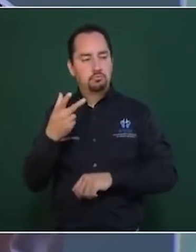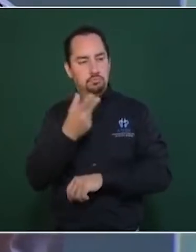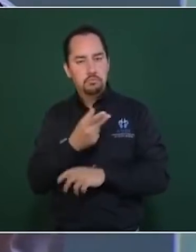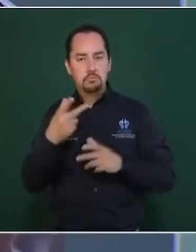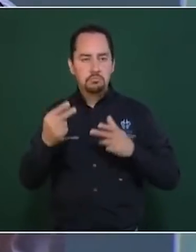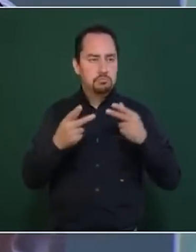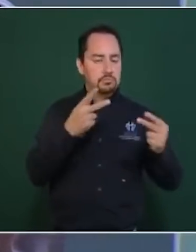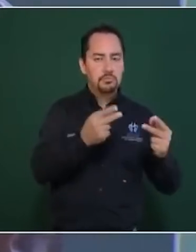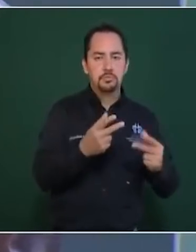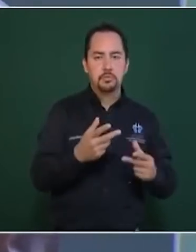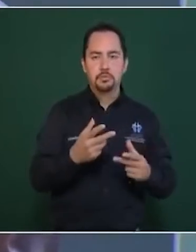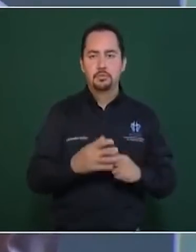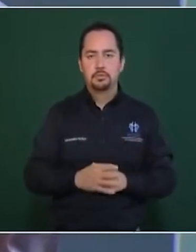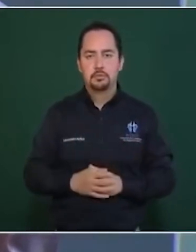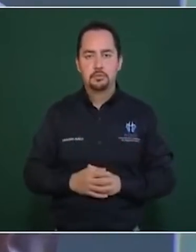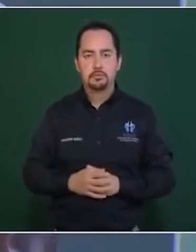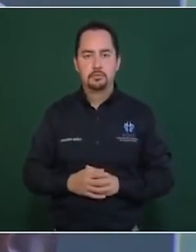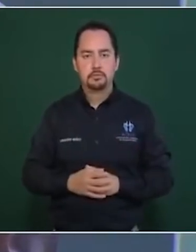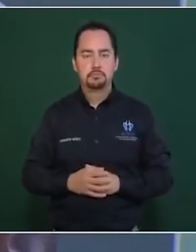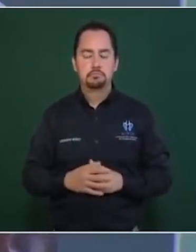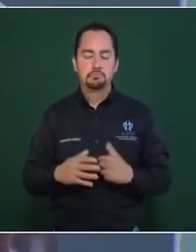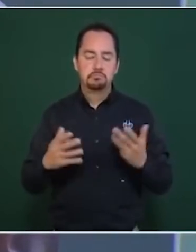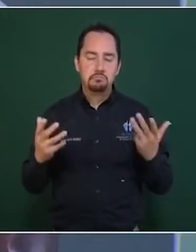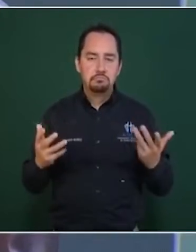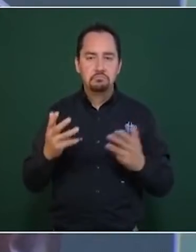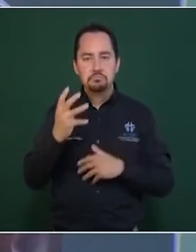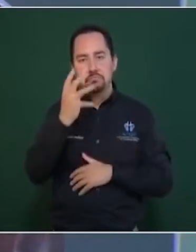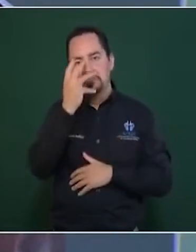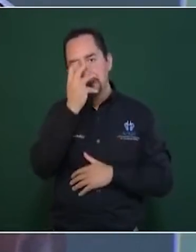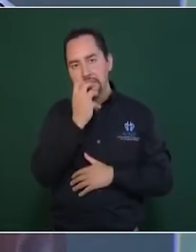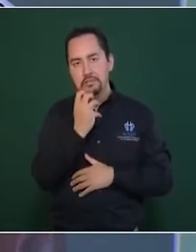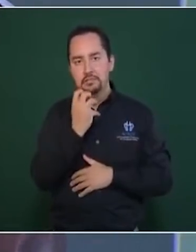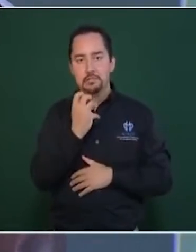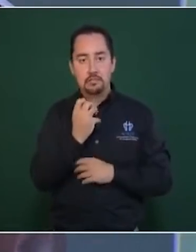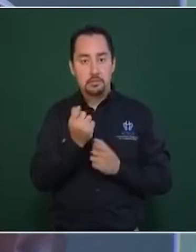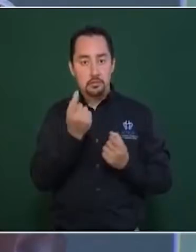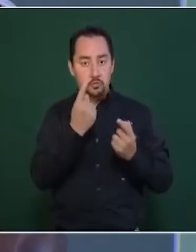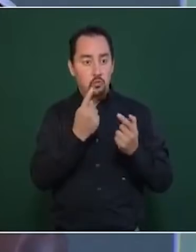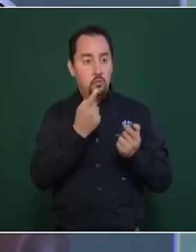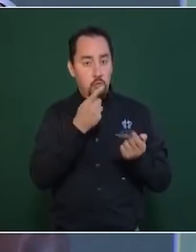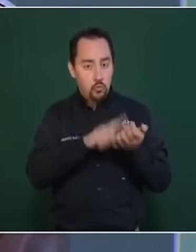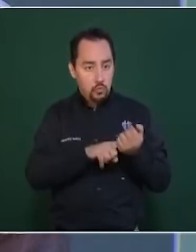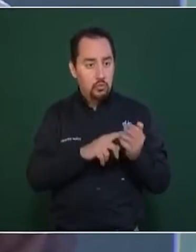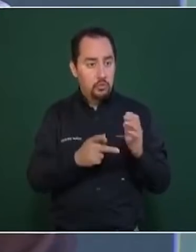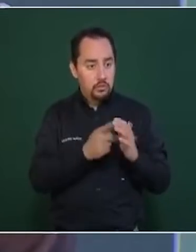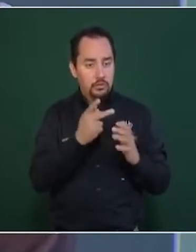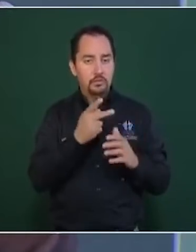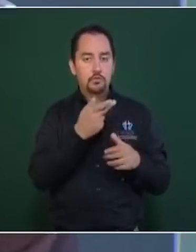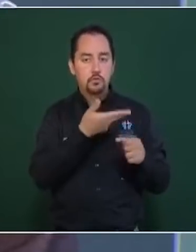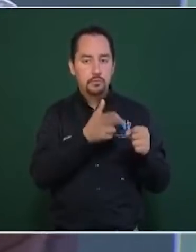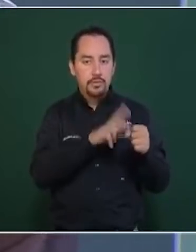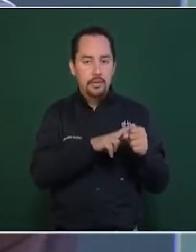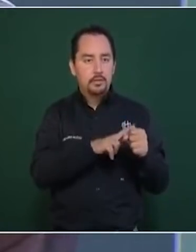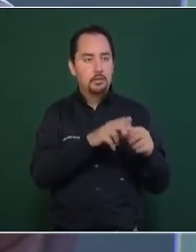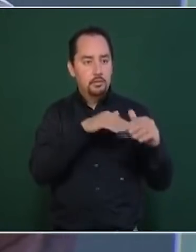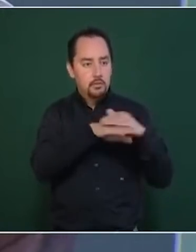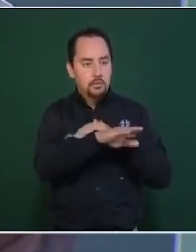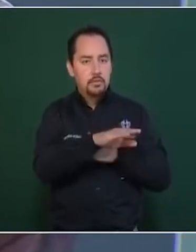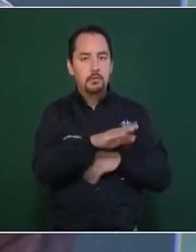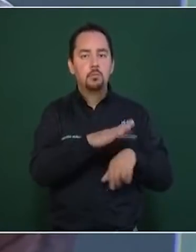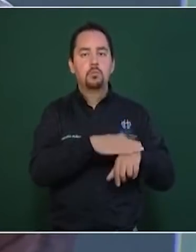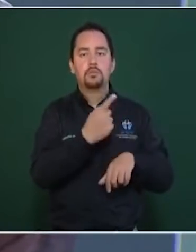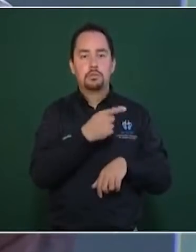lamentablemente se están hospitalizando y fallecen es porque no están vacunados,